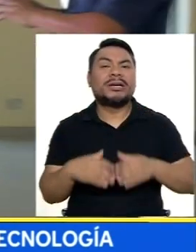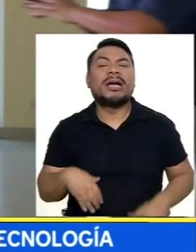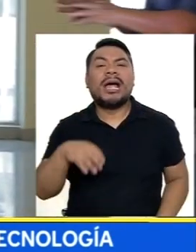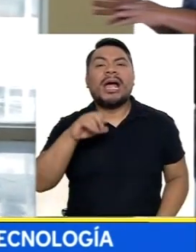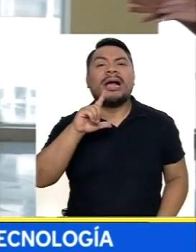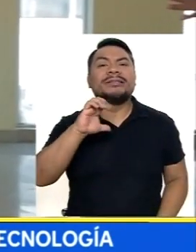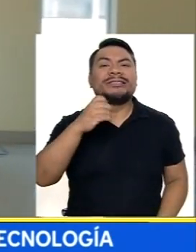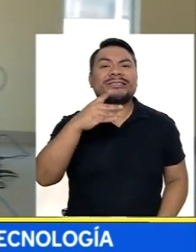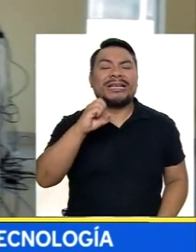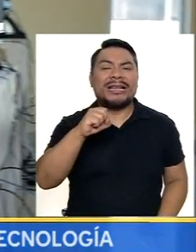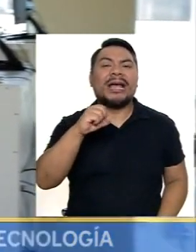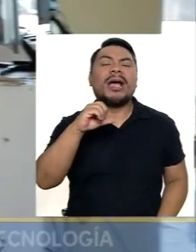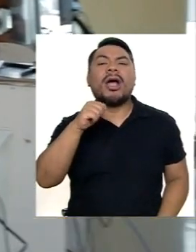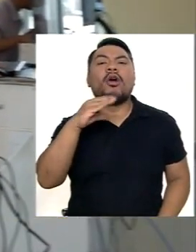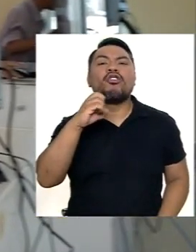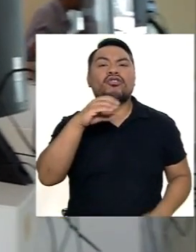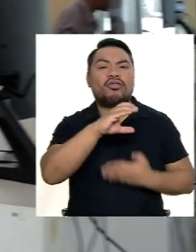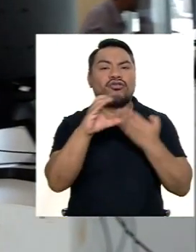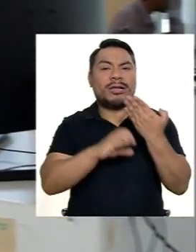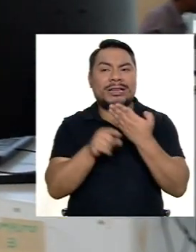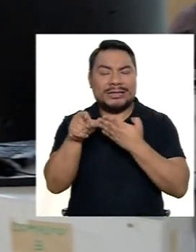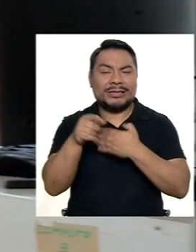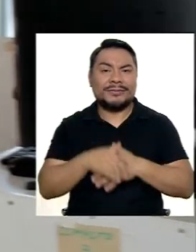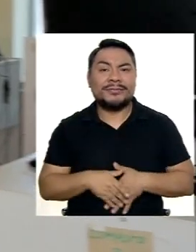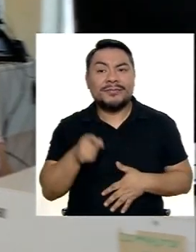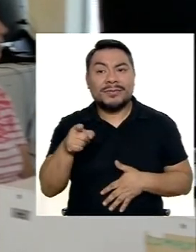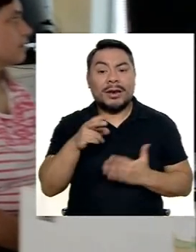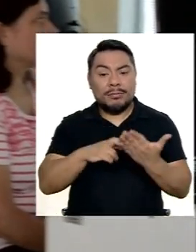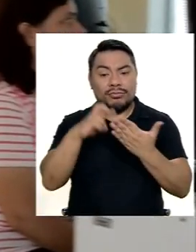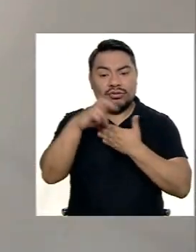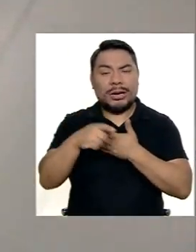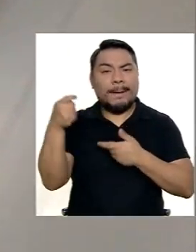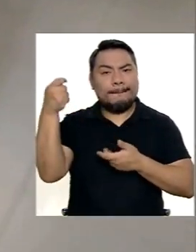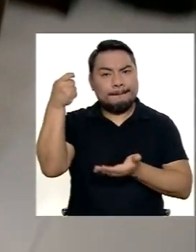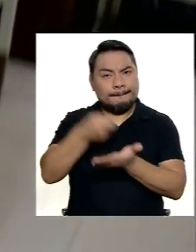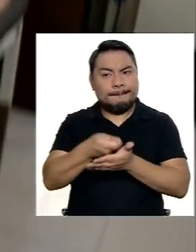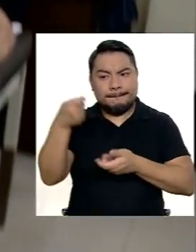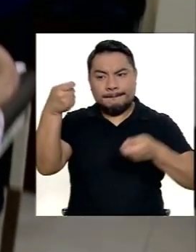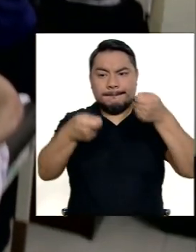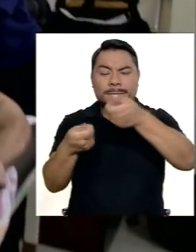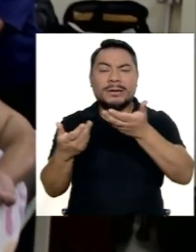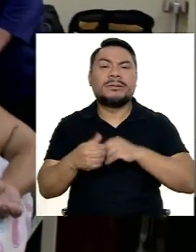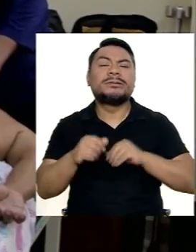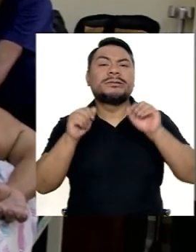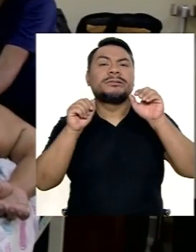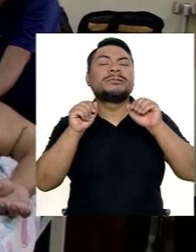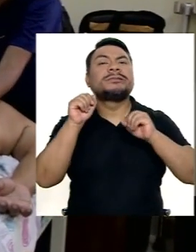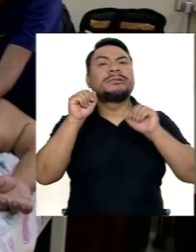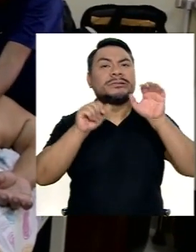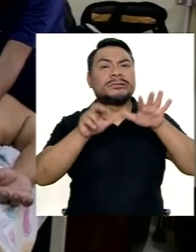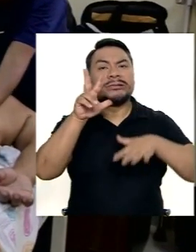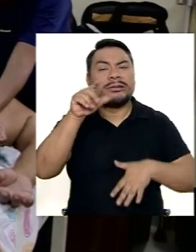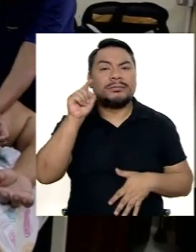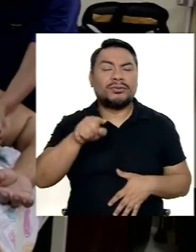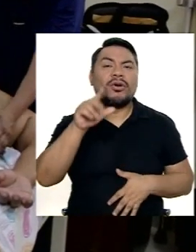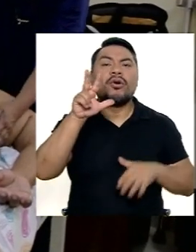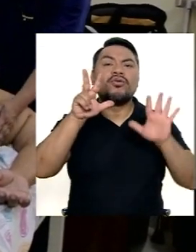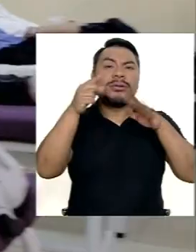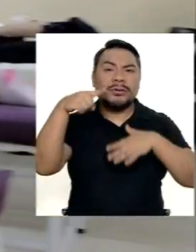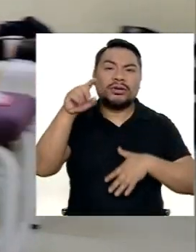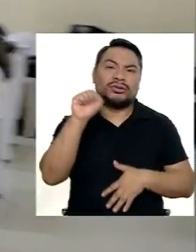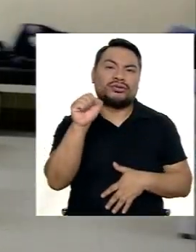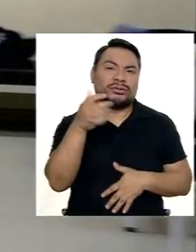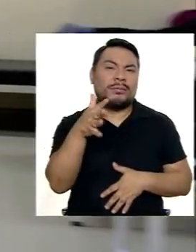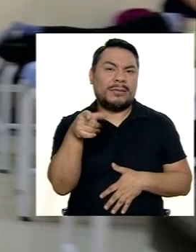Salomón Zorrilla Del Conadis Es un proyecto De inversión Con 13.8 millones De soles